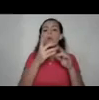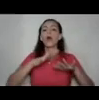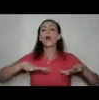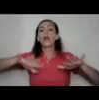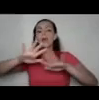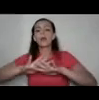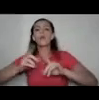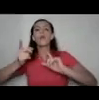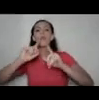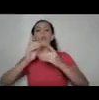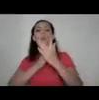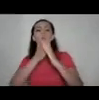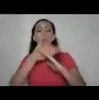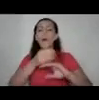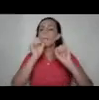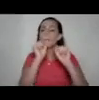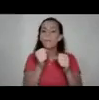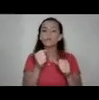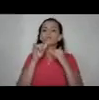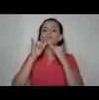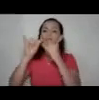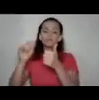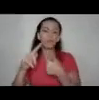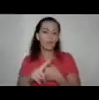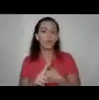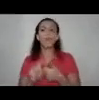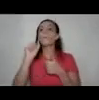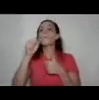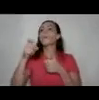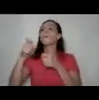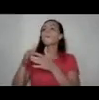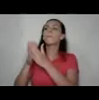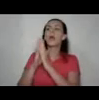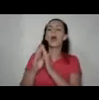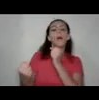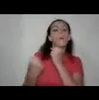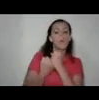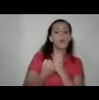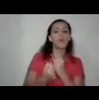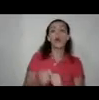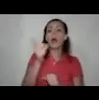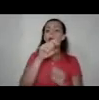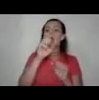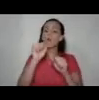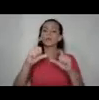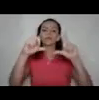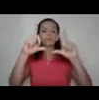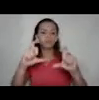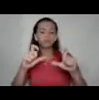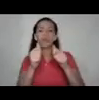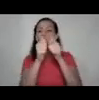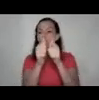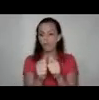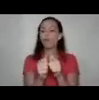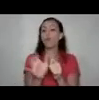partir de qué canales podemos colocar denuncias podemos solicitar apoyo ¿verdad? y aquí pueden tomar un screenshot o una fotografía